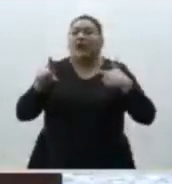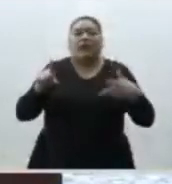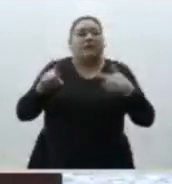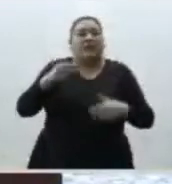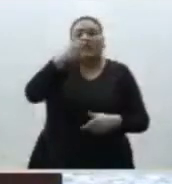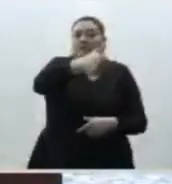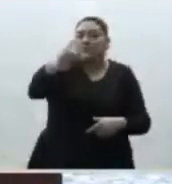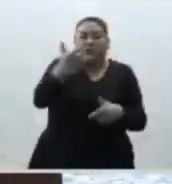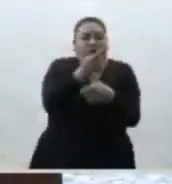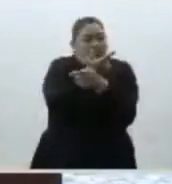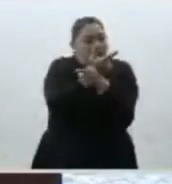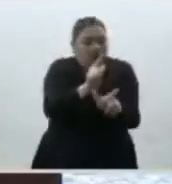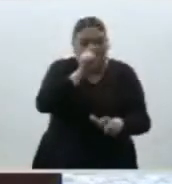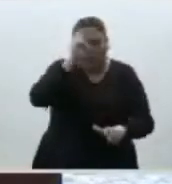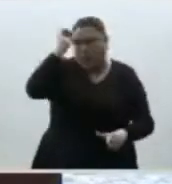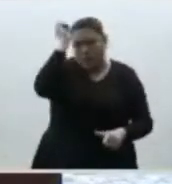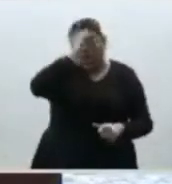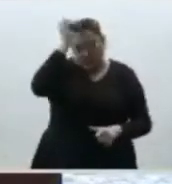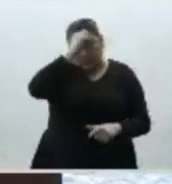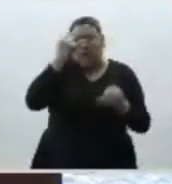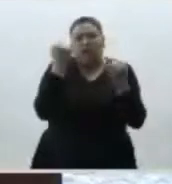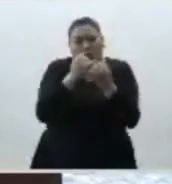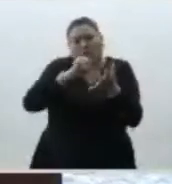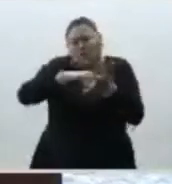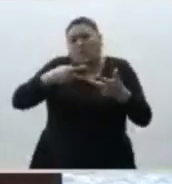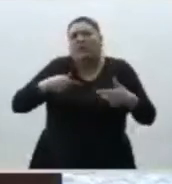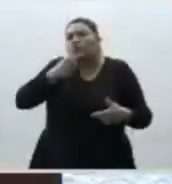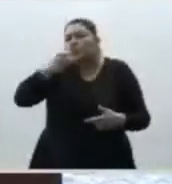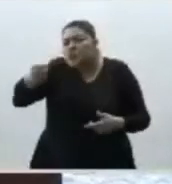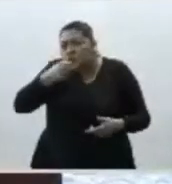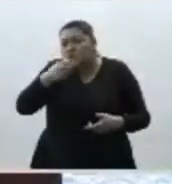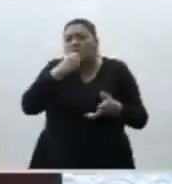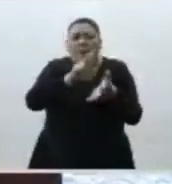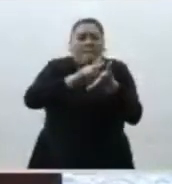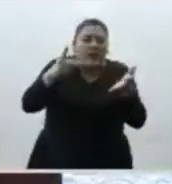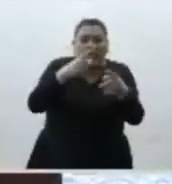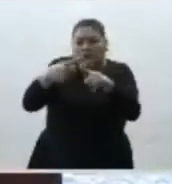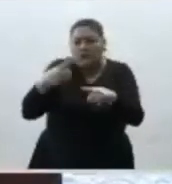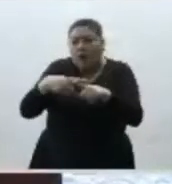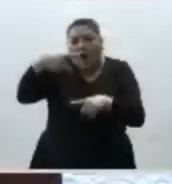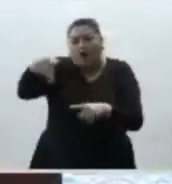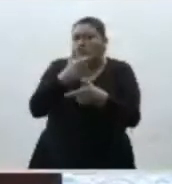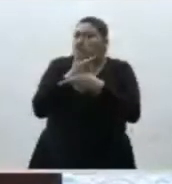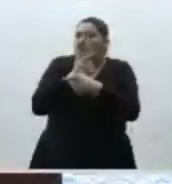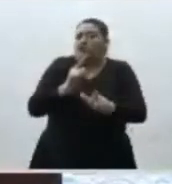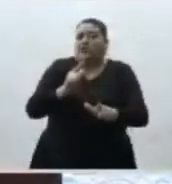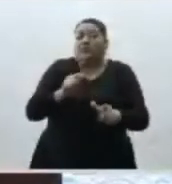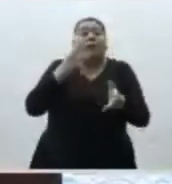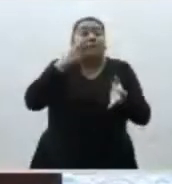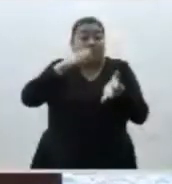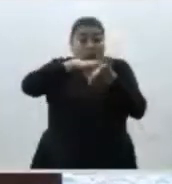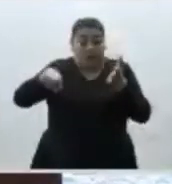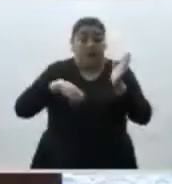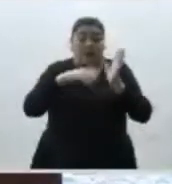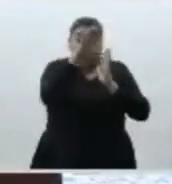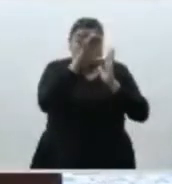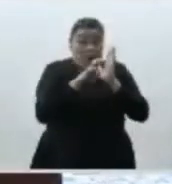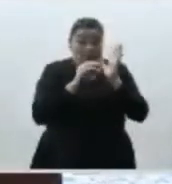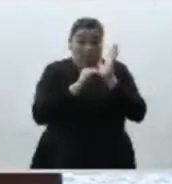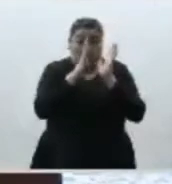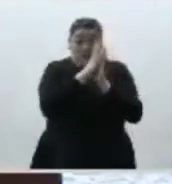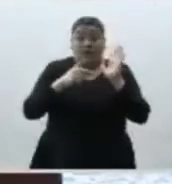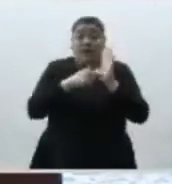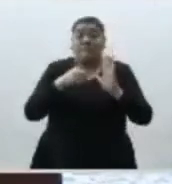libertad de expresión y del ejercicio periodístico genuino para que estos gocen de una presunción de constitucionalidad